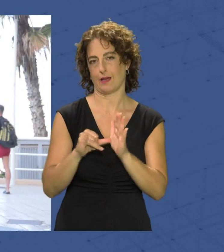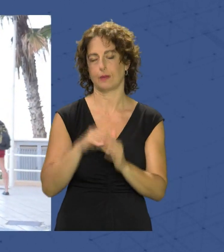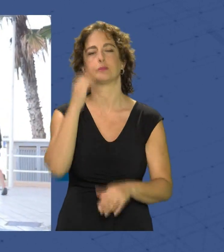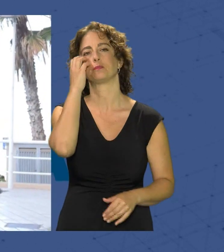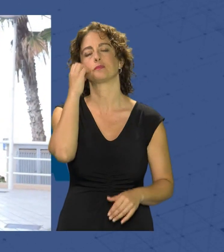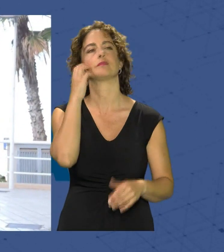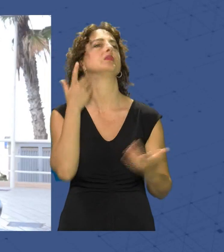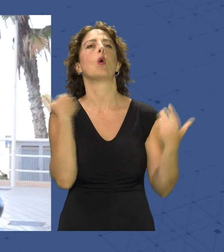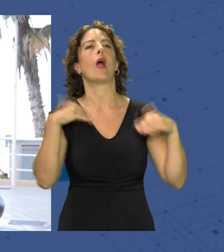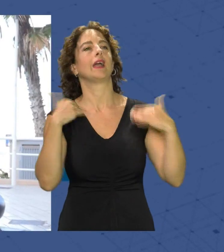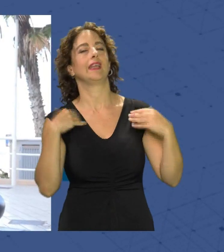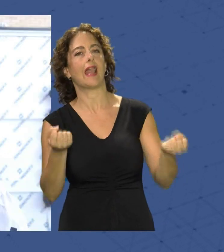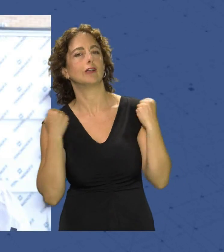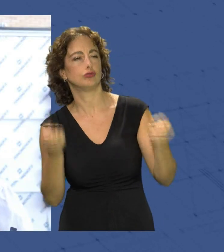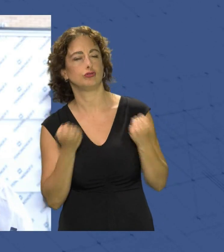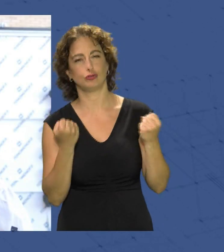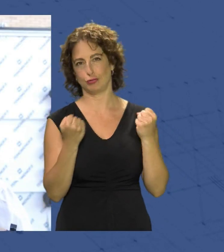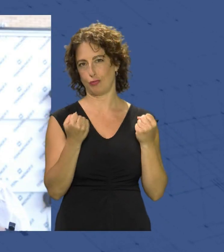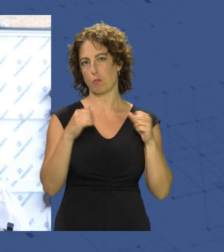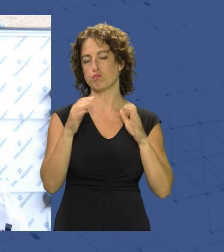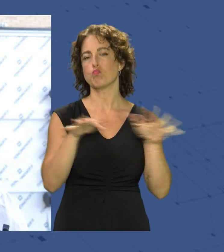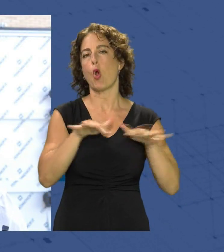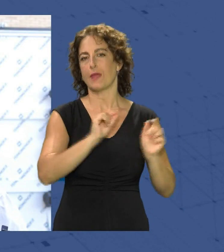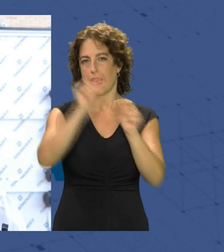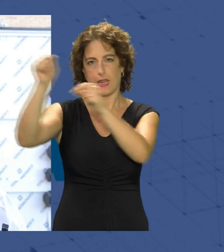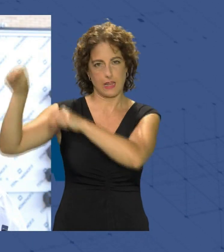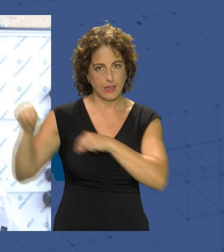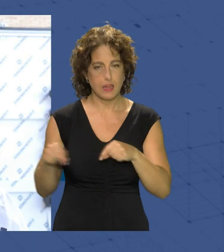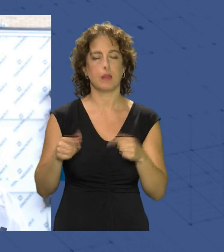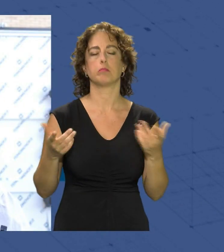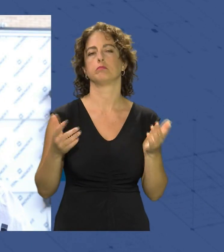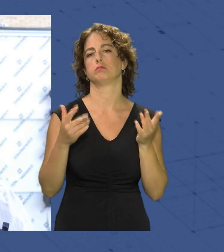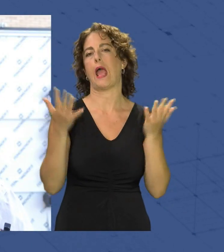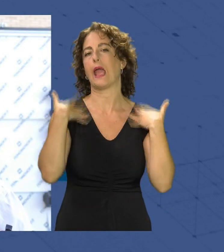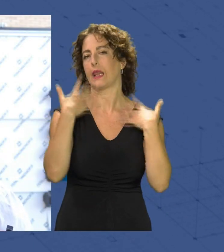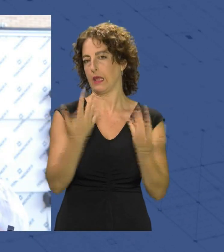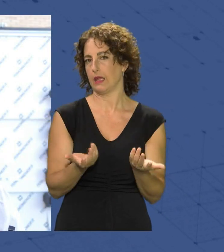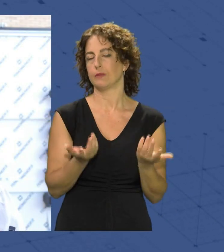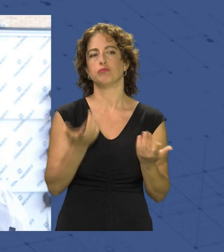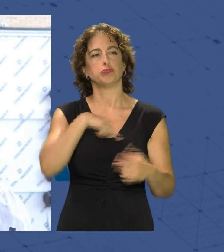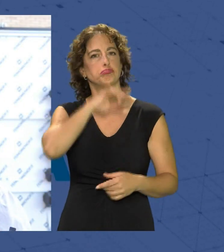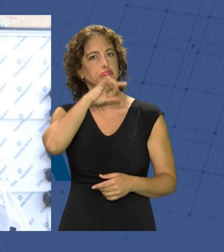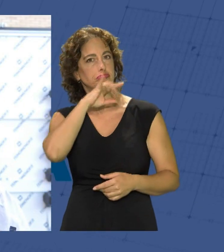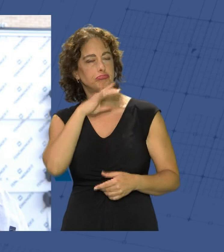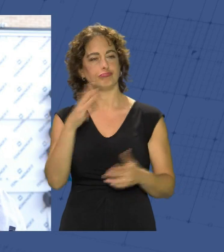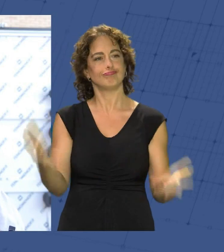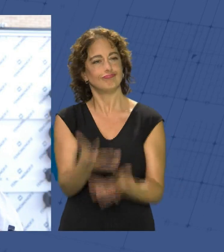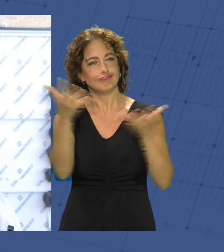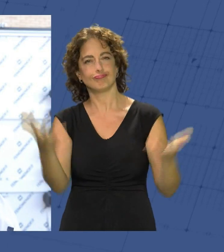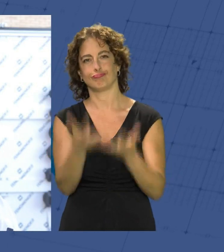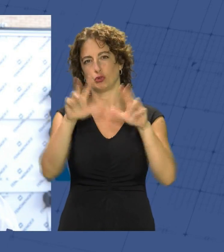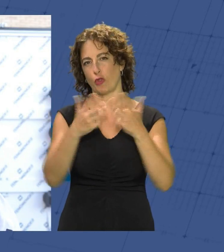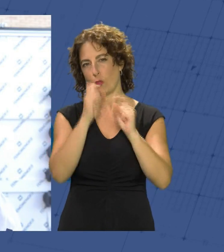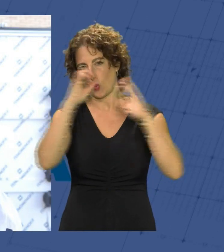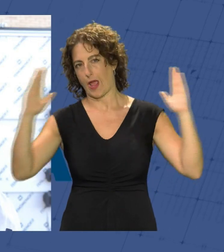gimnasio al aire libre, un gimnasio móvil y bueno, estamos súper contentos con esta iniciativa y el objetivo es que activar a la sociedad durante todo